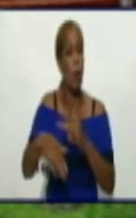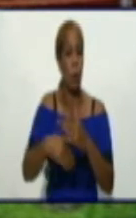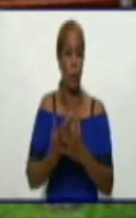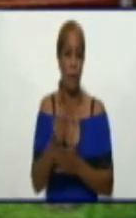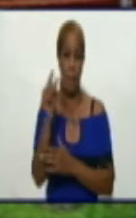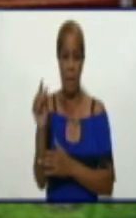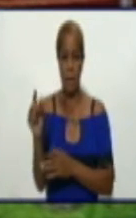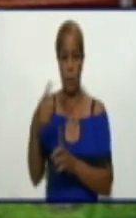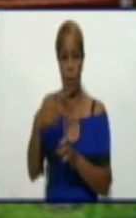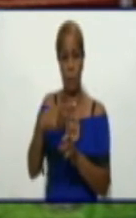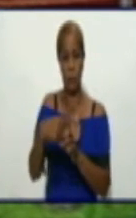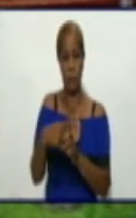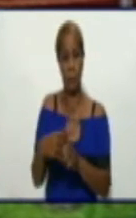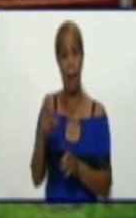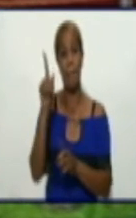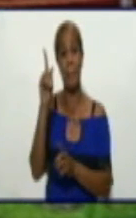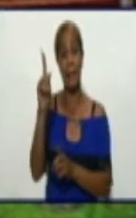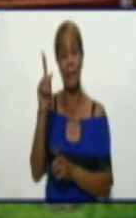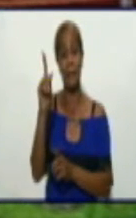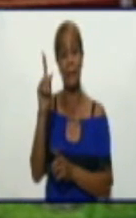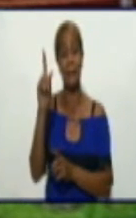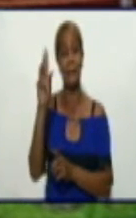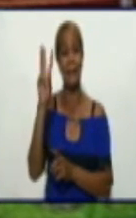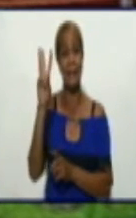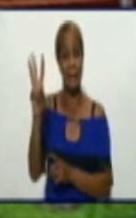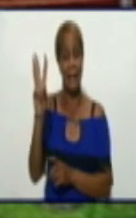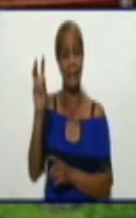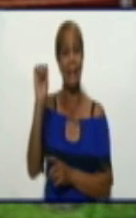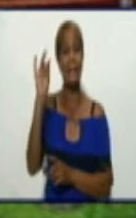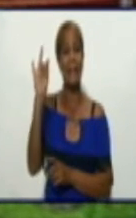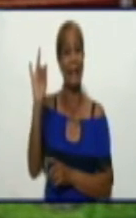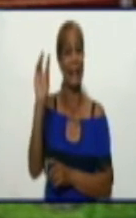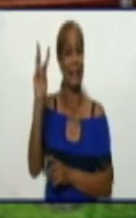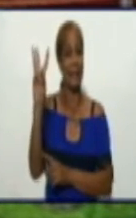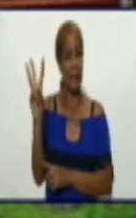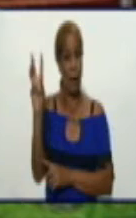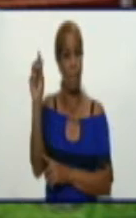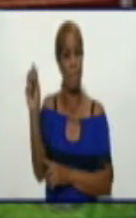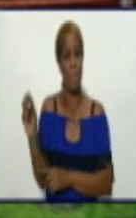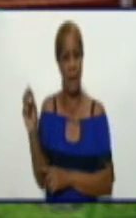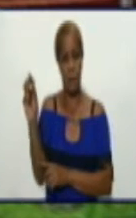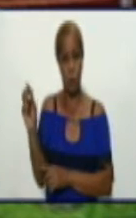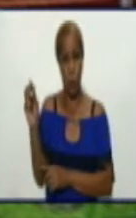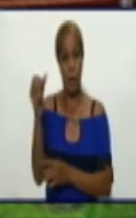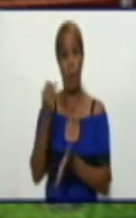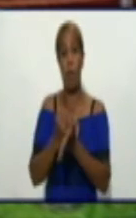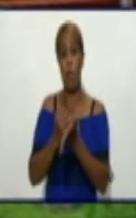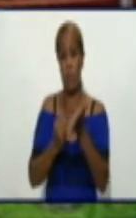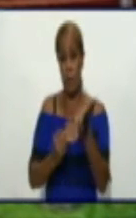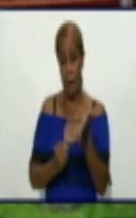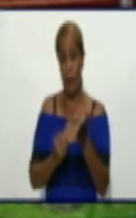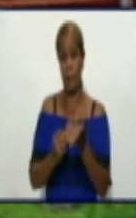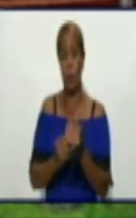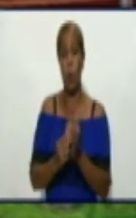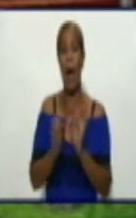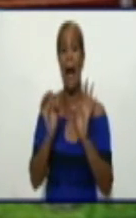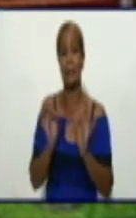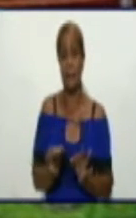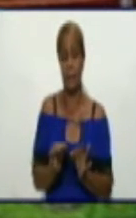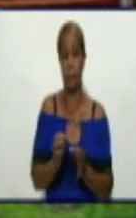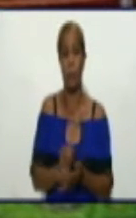1.373 personas hoy padecen la COVID en Granma. Son los casos confirmados activos.